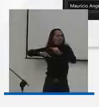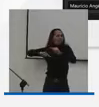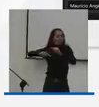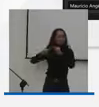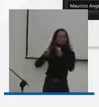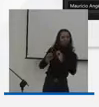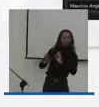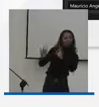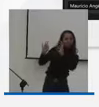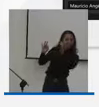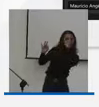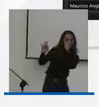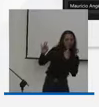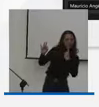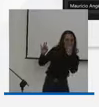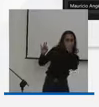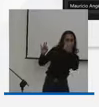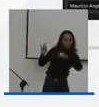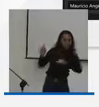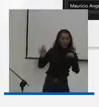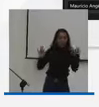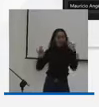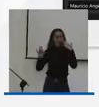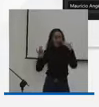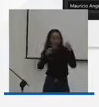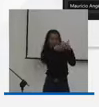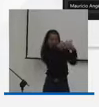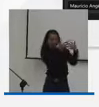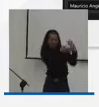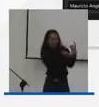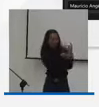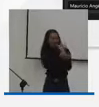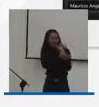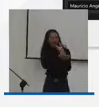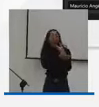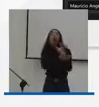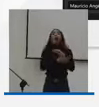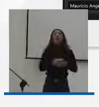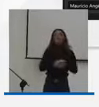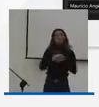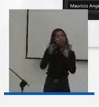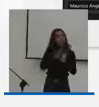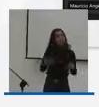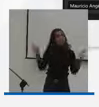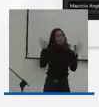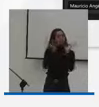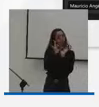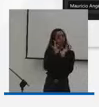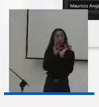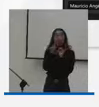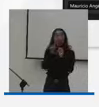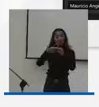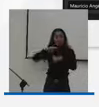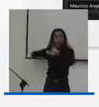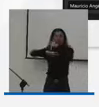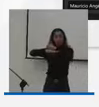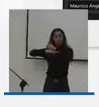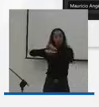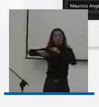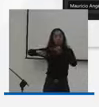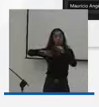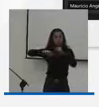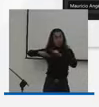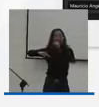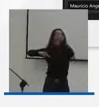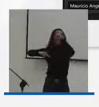el ciudadano manifiesta que es importante que a esas personas también se